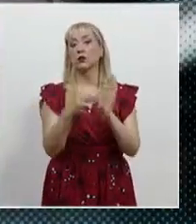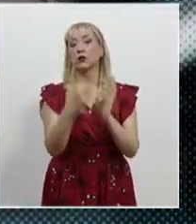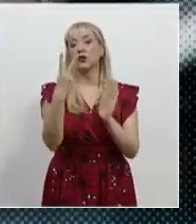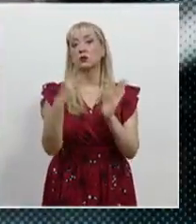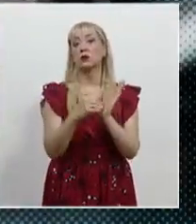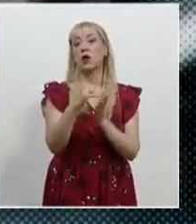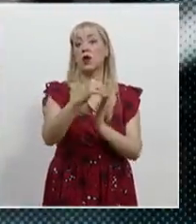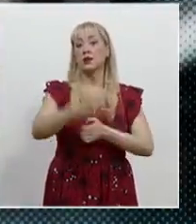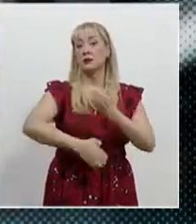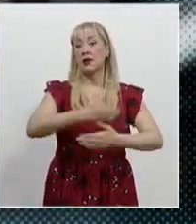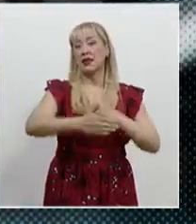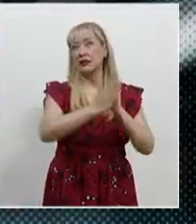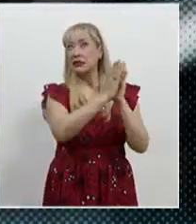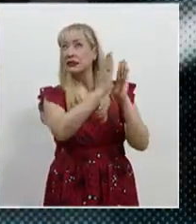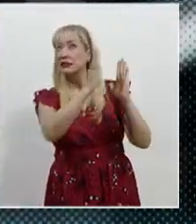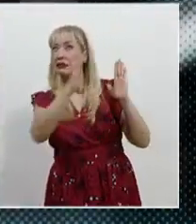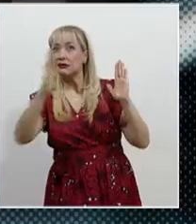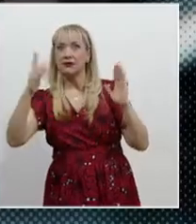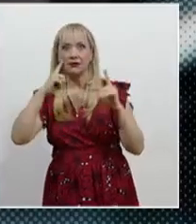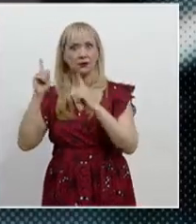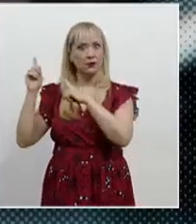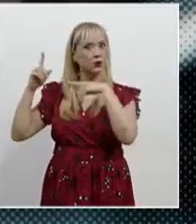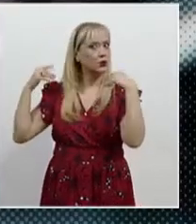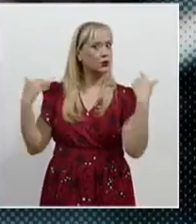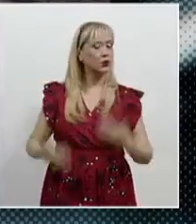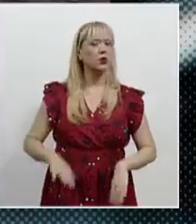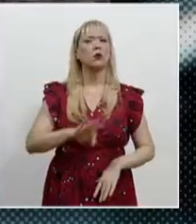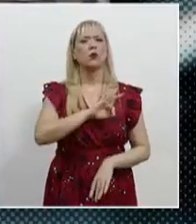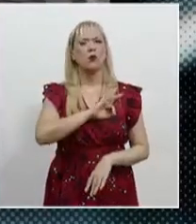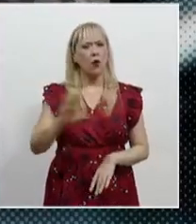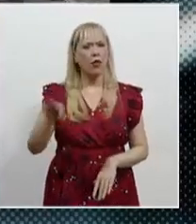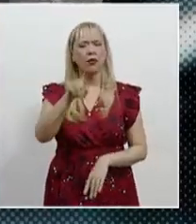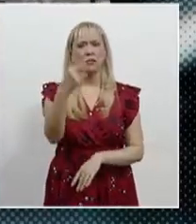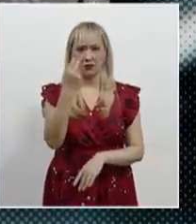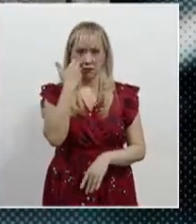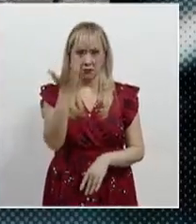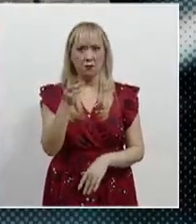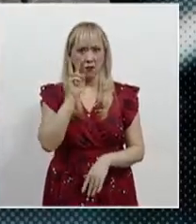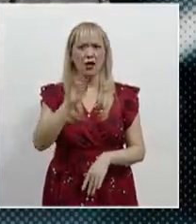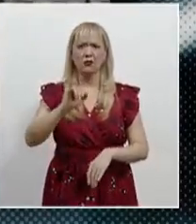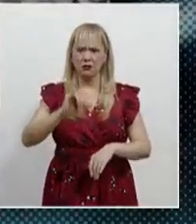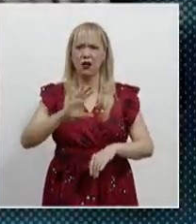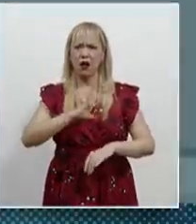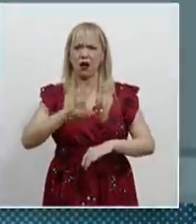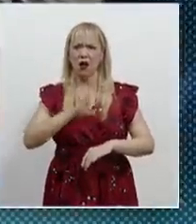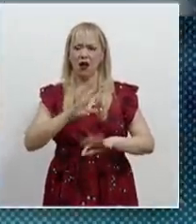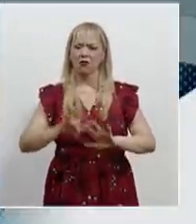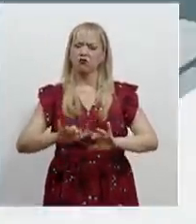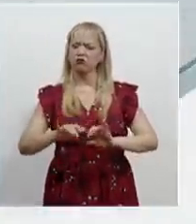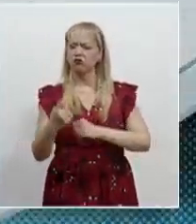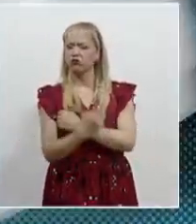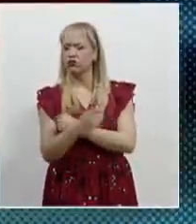millones de expedientes. Cuenta con un sistema para su consulta y avanzadas tecnologías contra incendios.